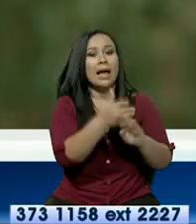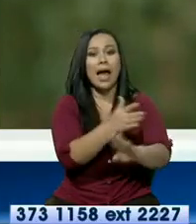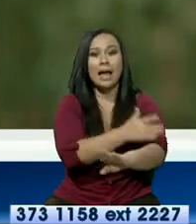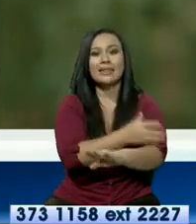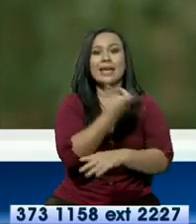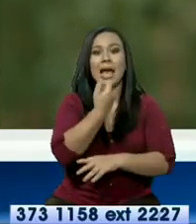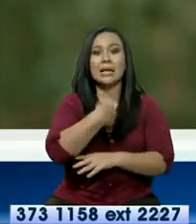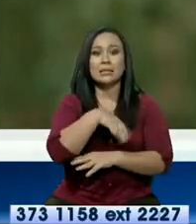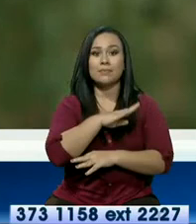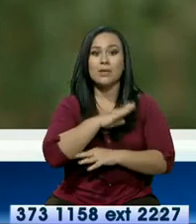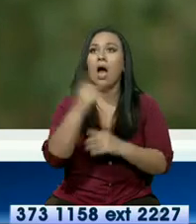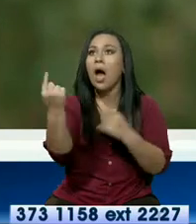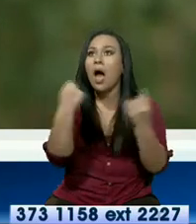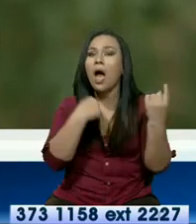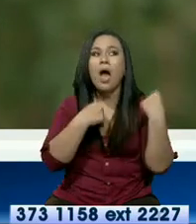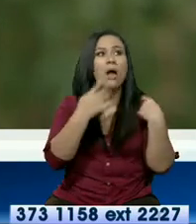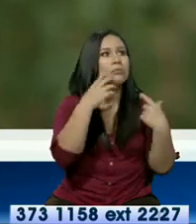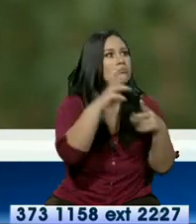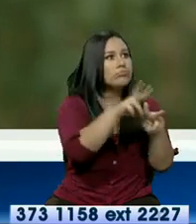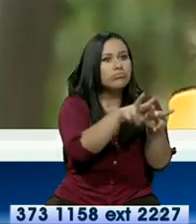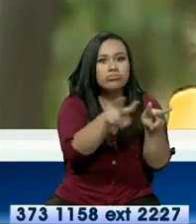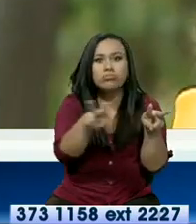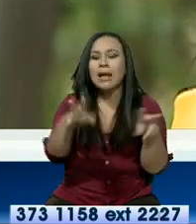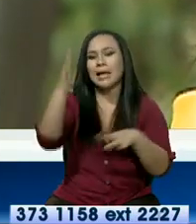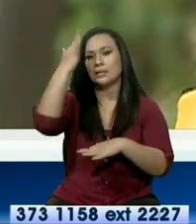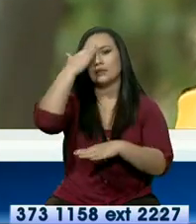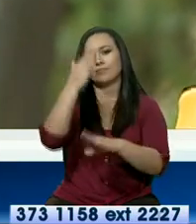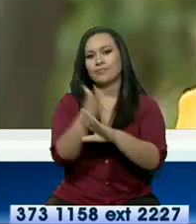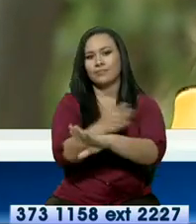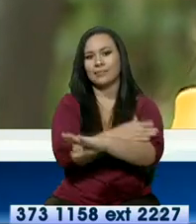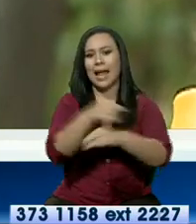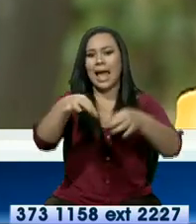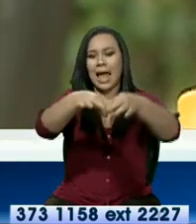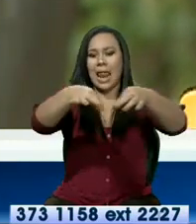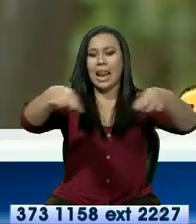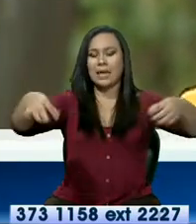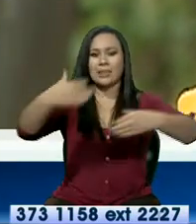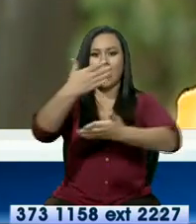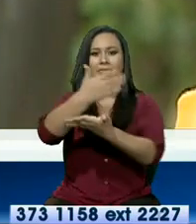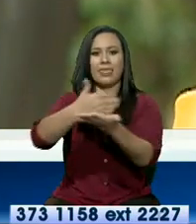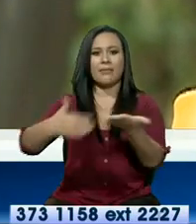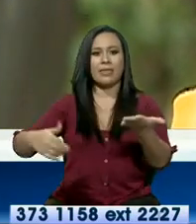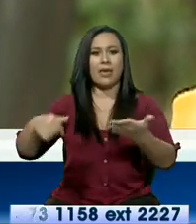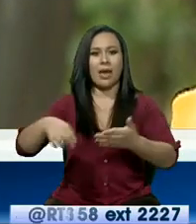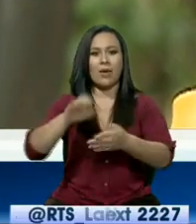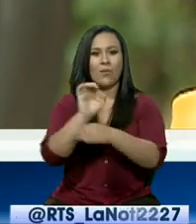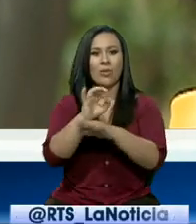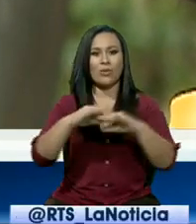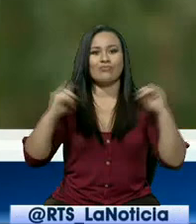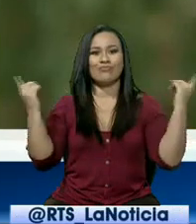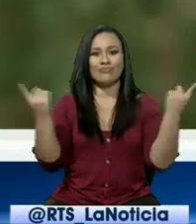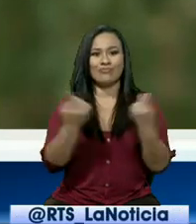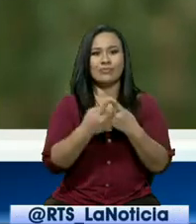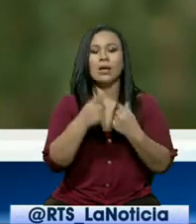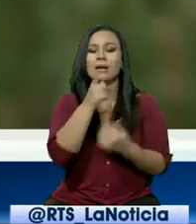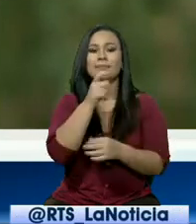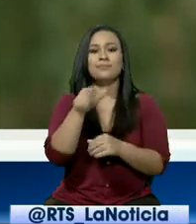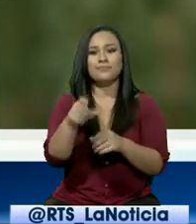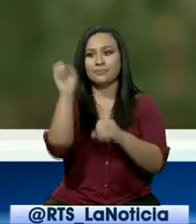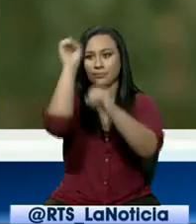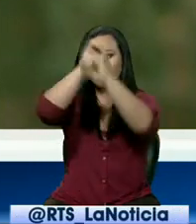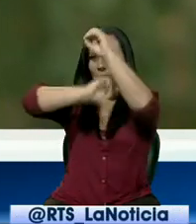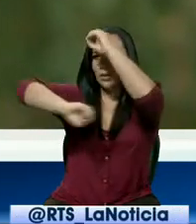españoles y la misión geodésica francesa, sabían que por aquí pasaba la línea equinopsial. Y que ese lugar, la tolita, era un